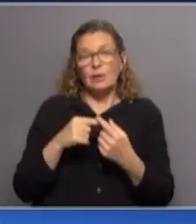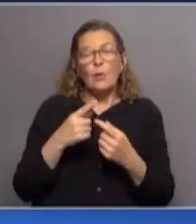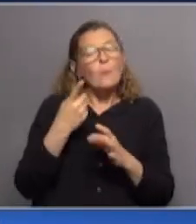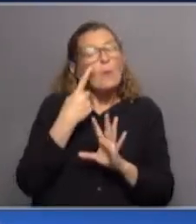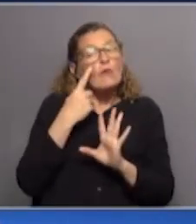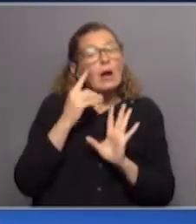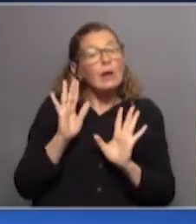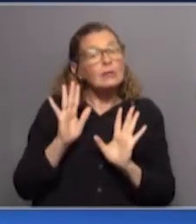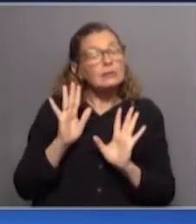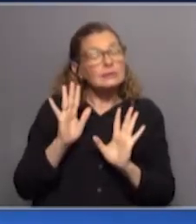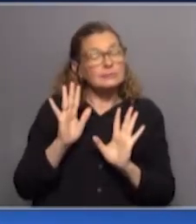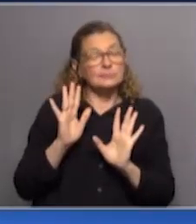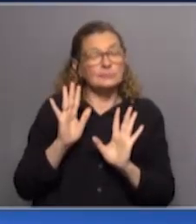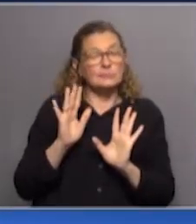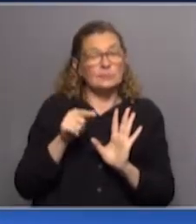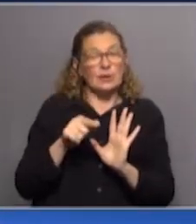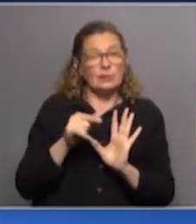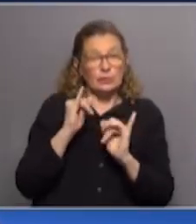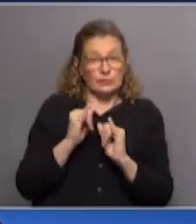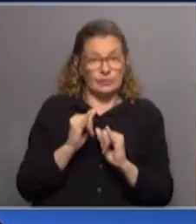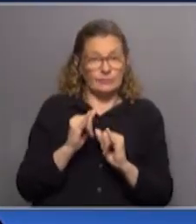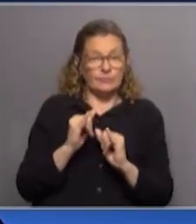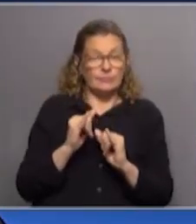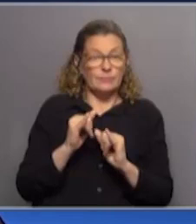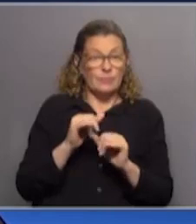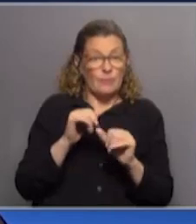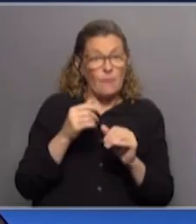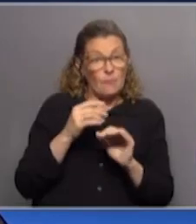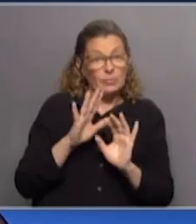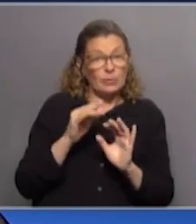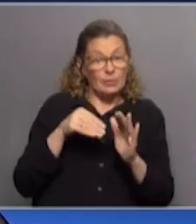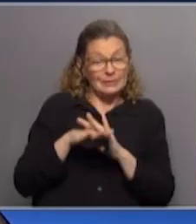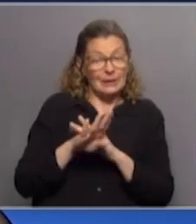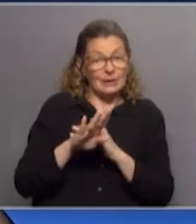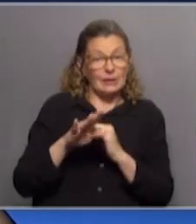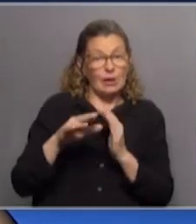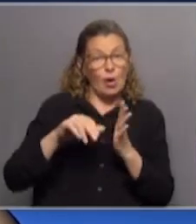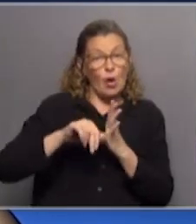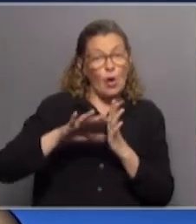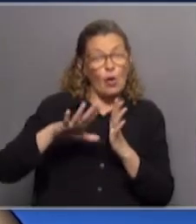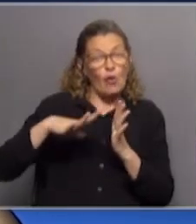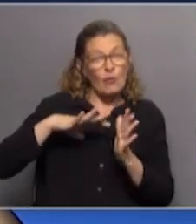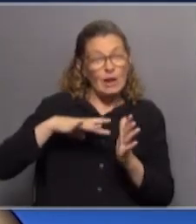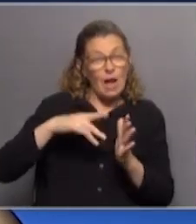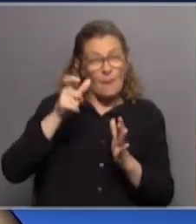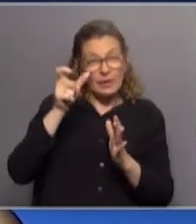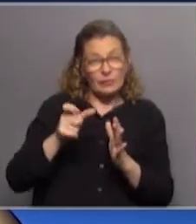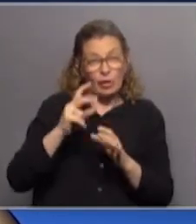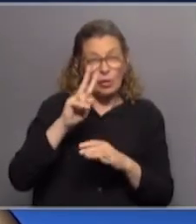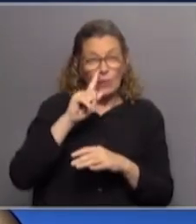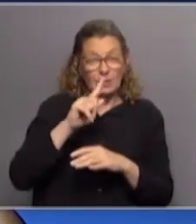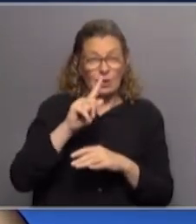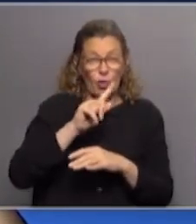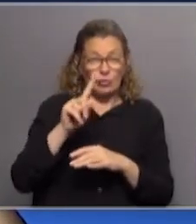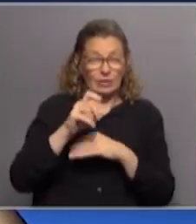probabilísticos efectivamente eso sí sucede y de hecho el ingreso de los jubilados al FONASA que fue entre 2011 y